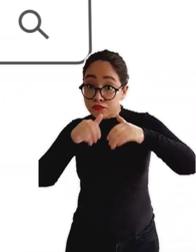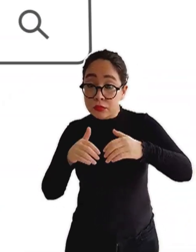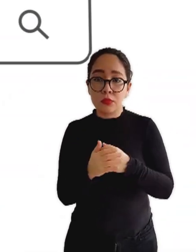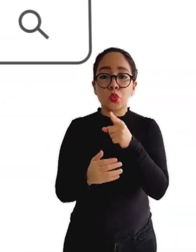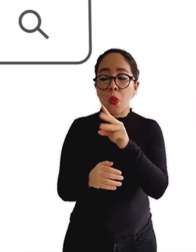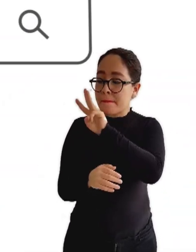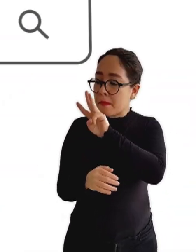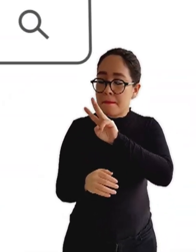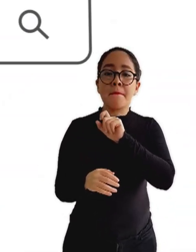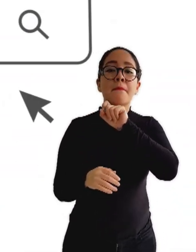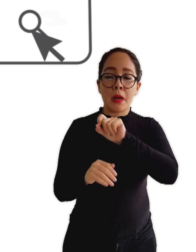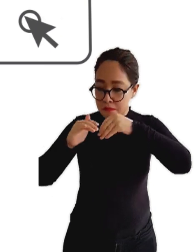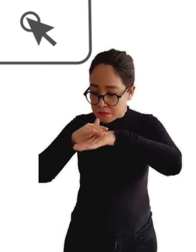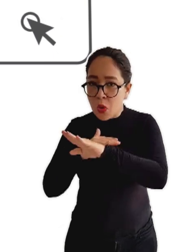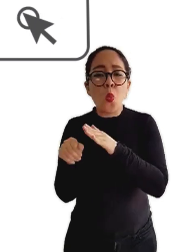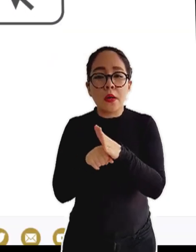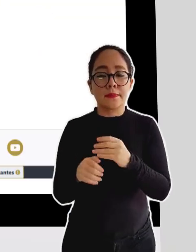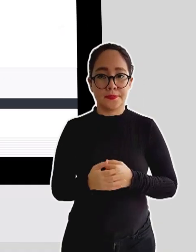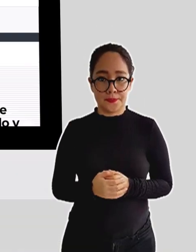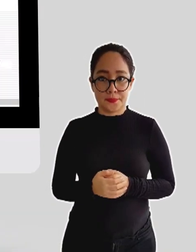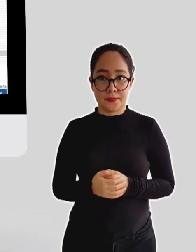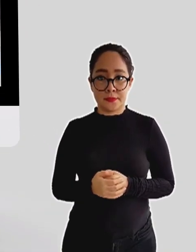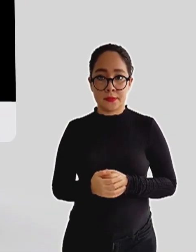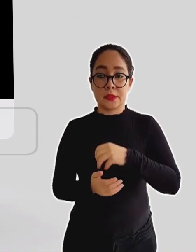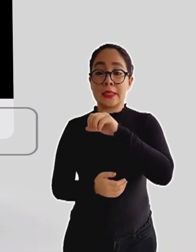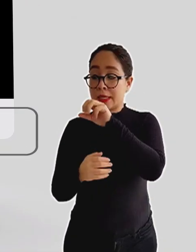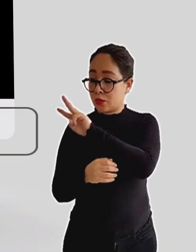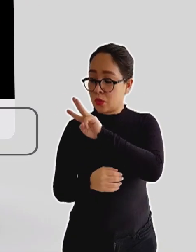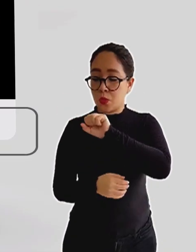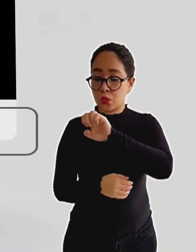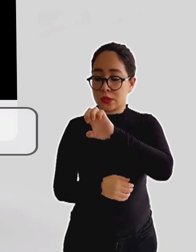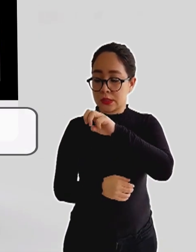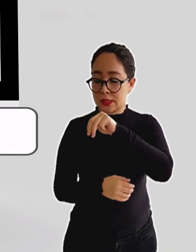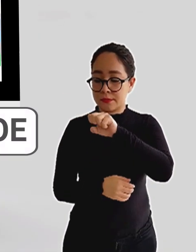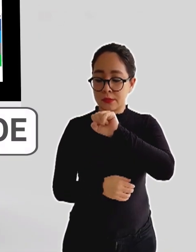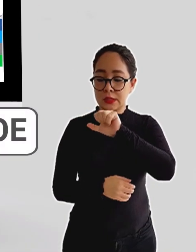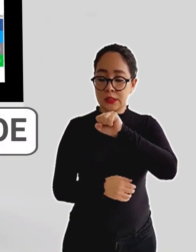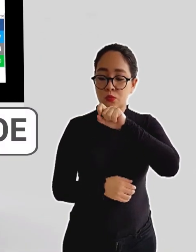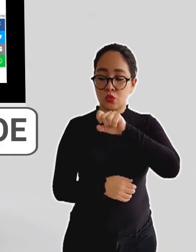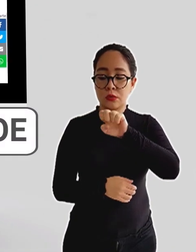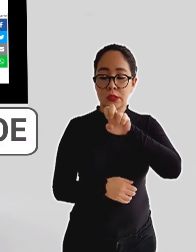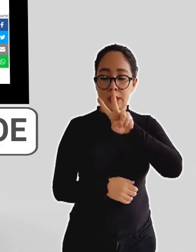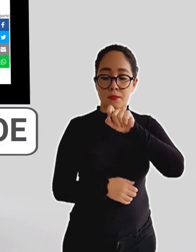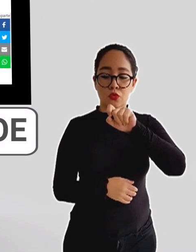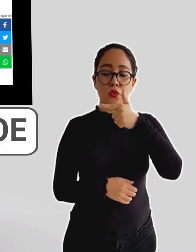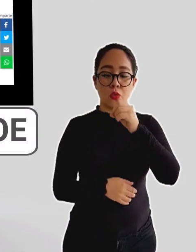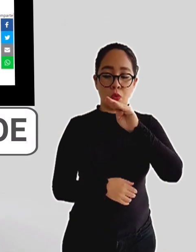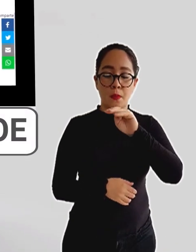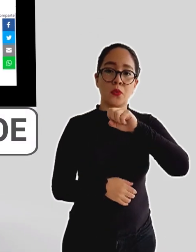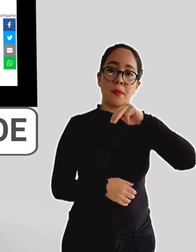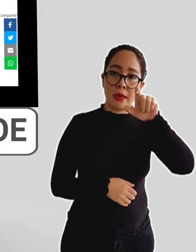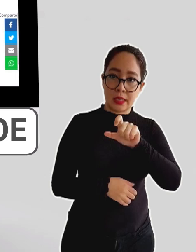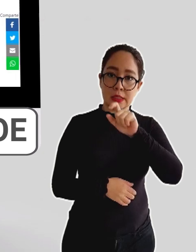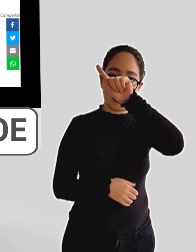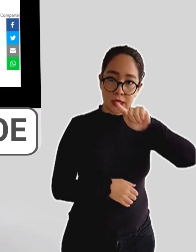al Programa Emergente de Oferta Educativa 2020, accede a la plataforma semsis.cep.gov